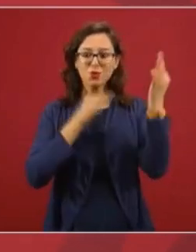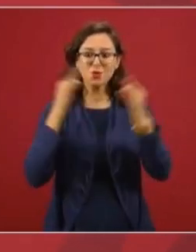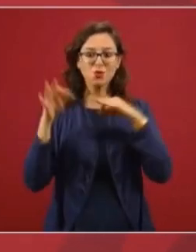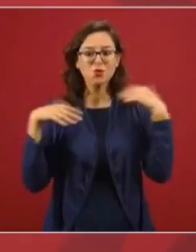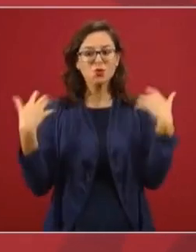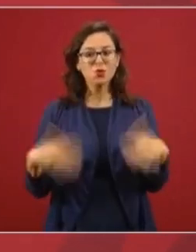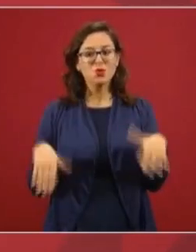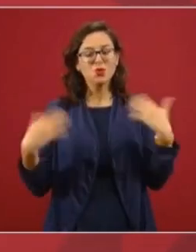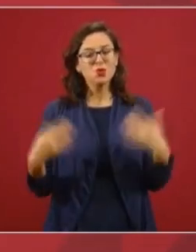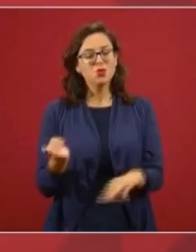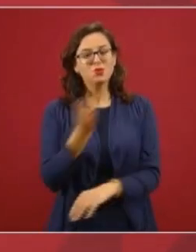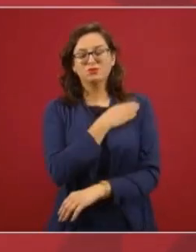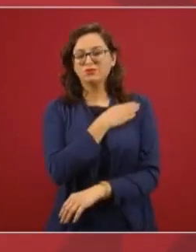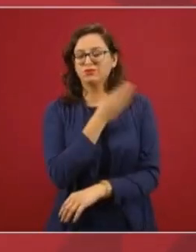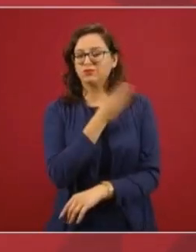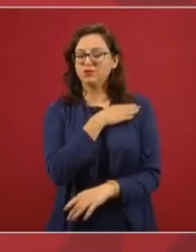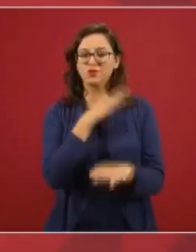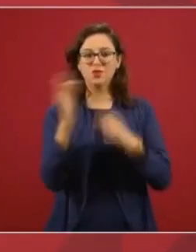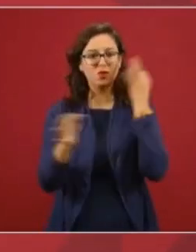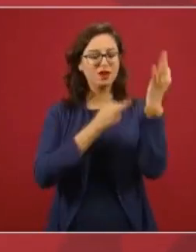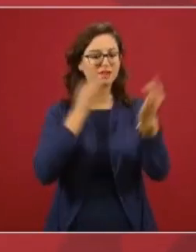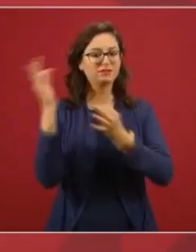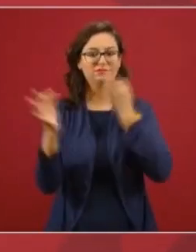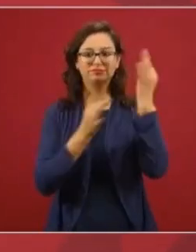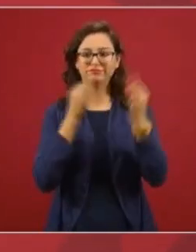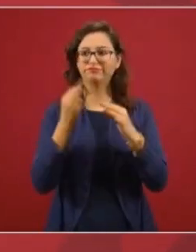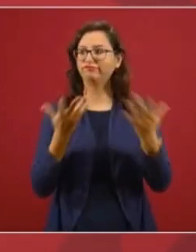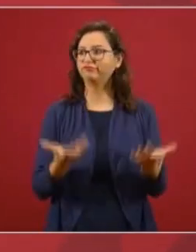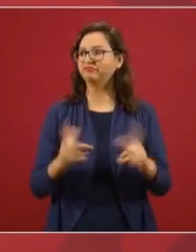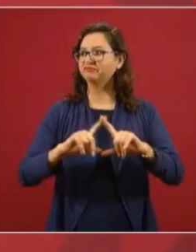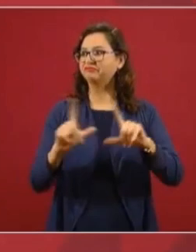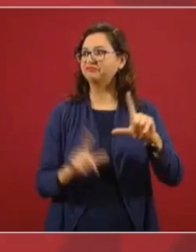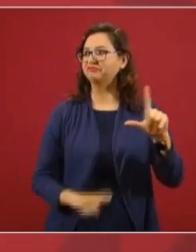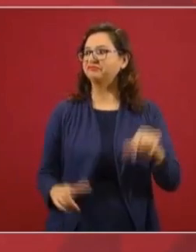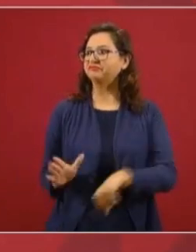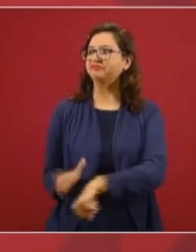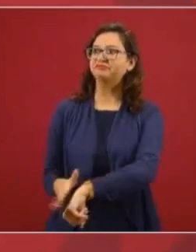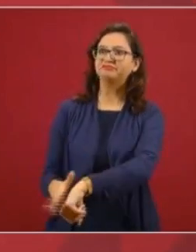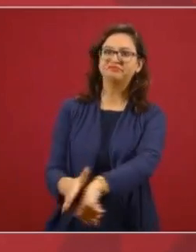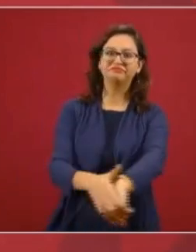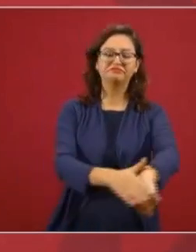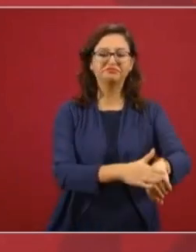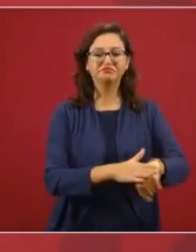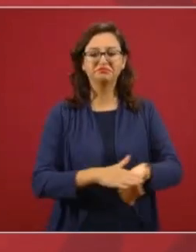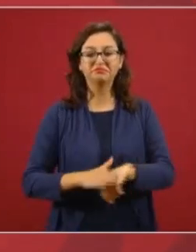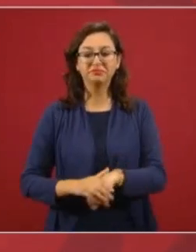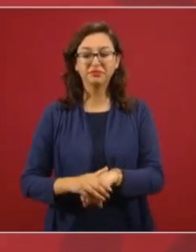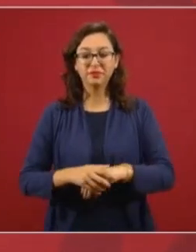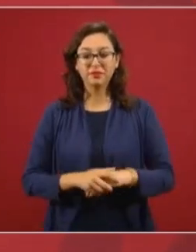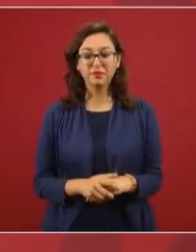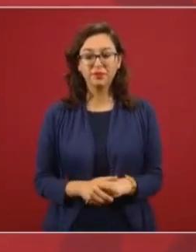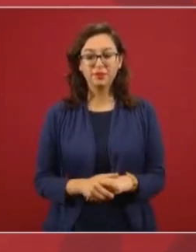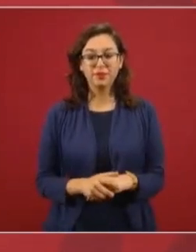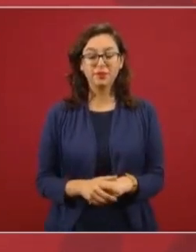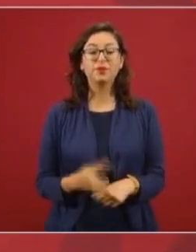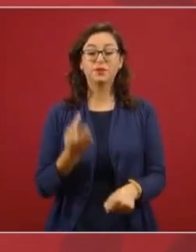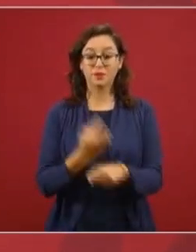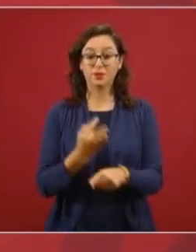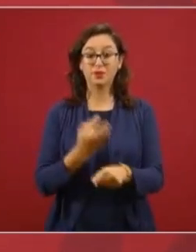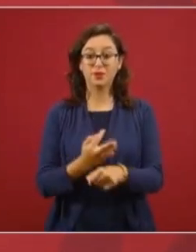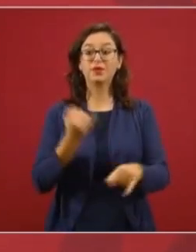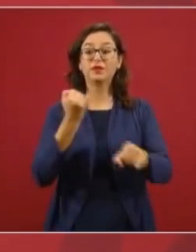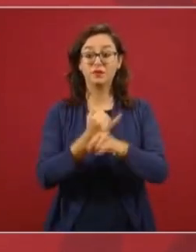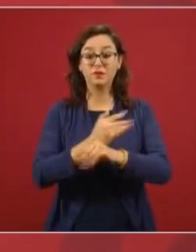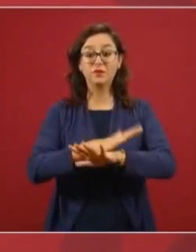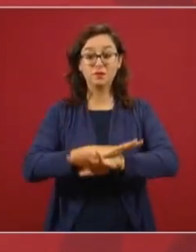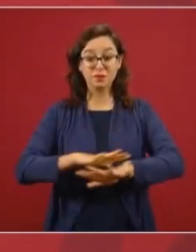el pueblo de México, se les va a dar a conocer que ya